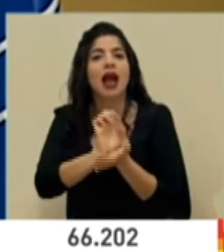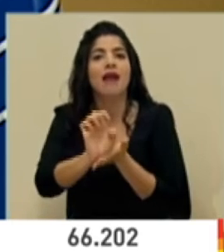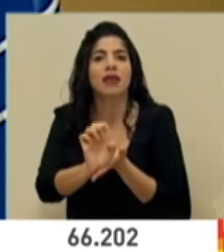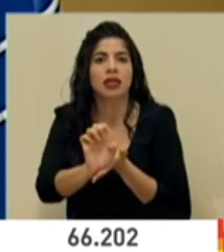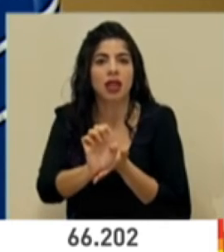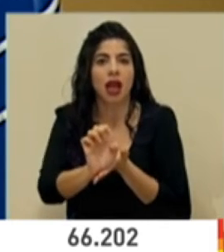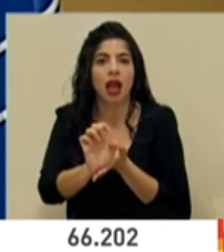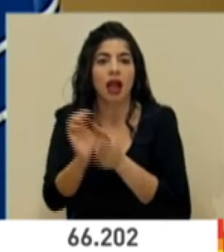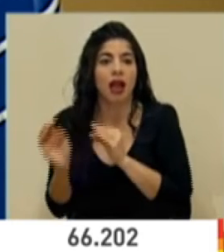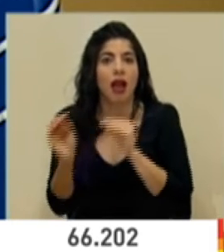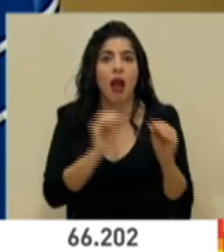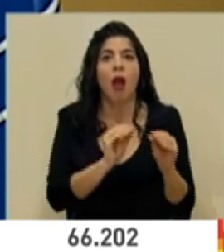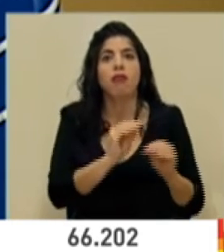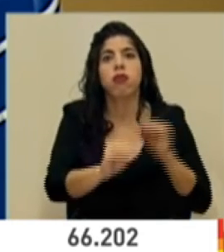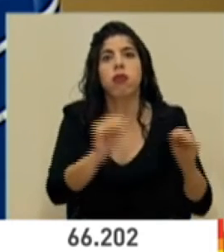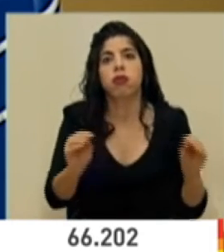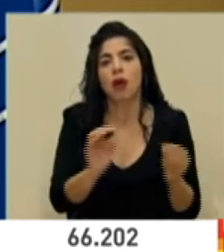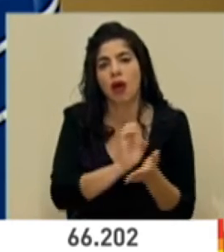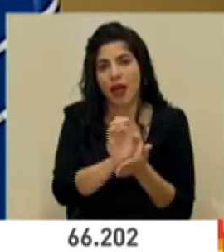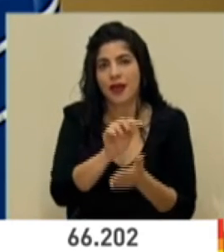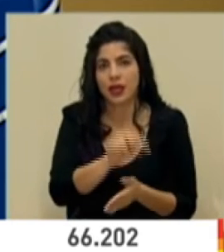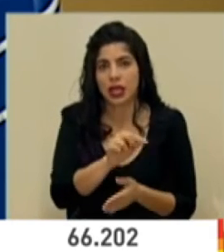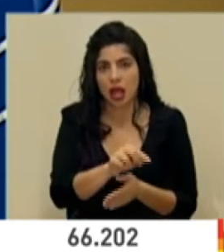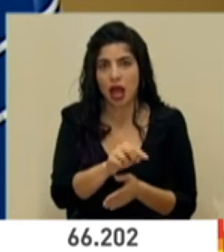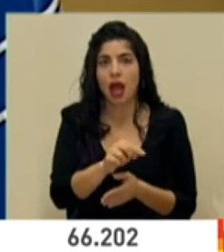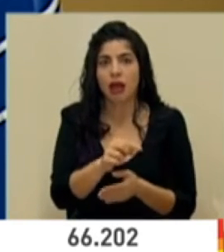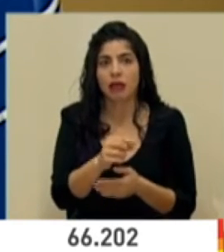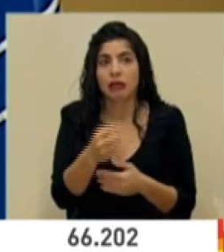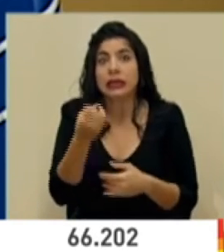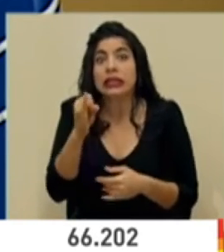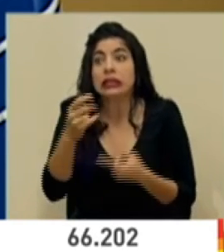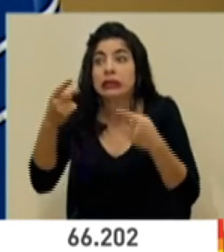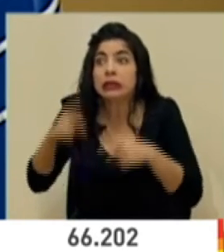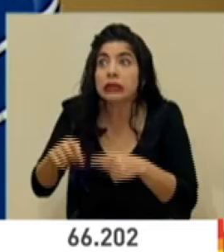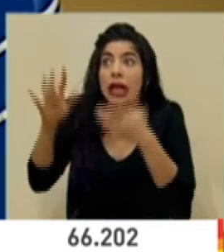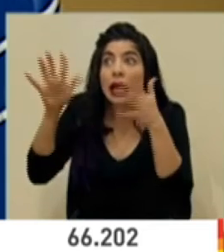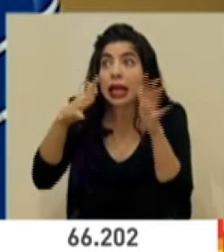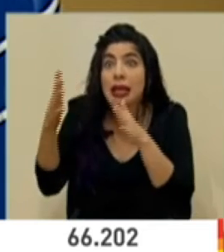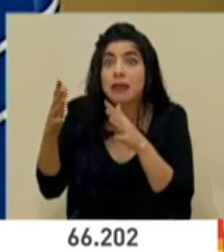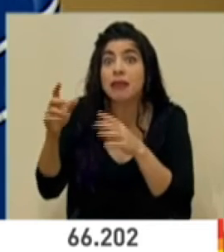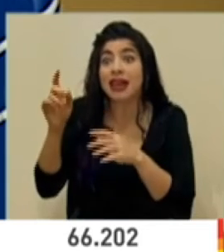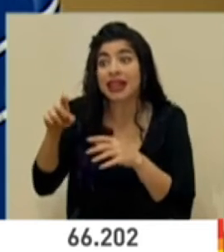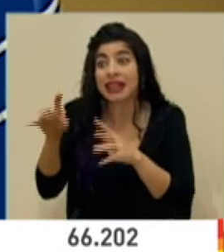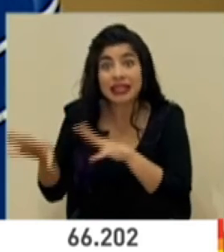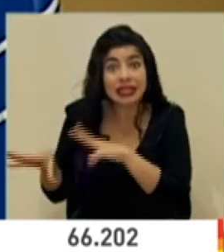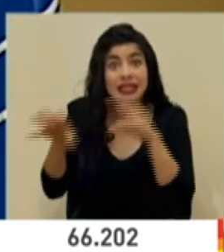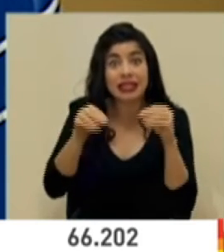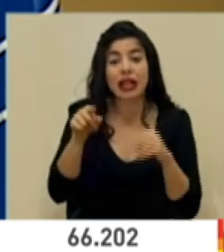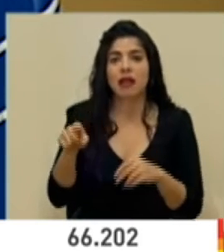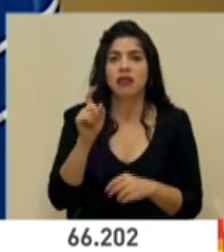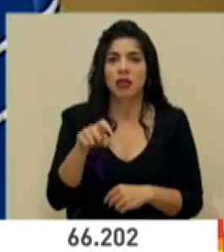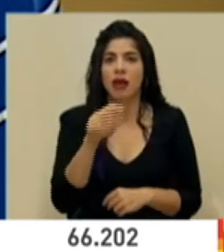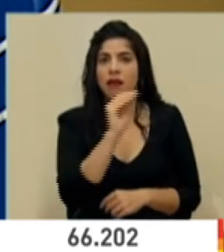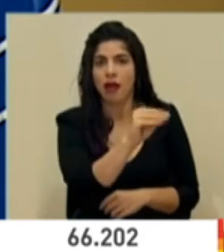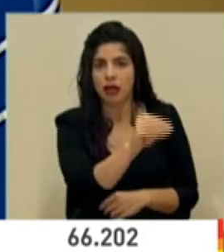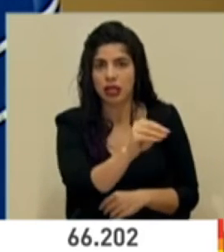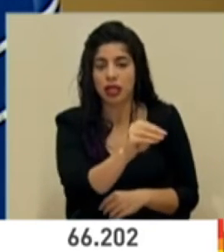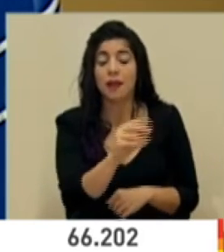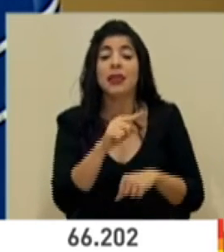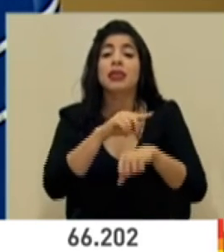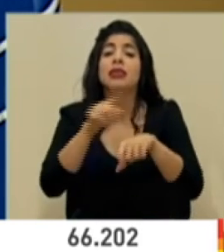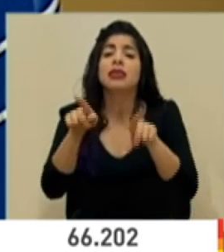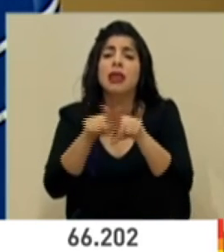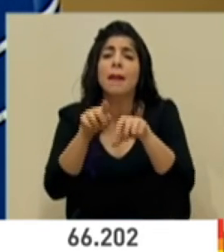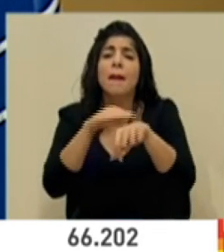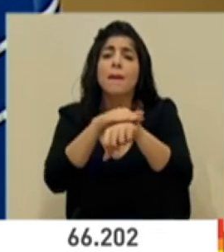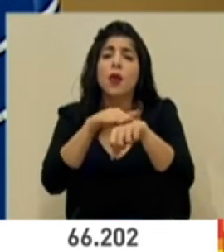esa transmisión ante un evento climatológico adverso. También que por favor